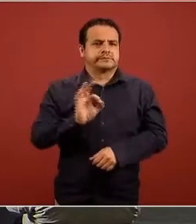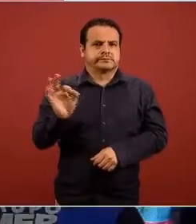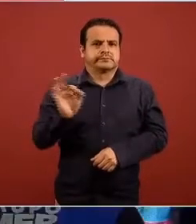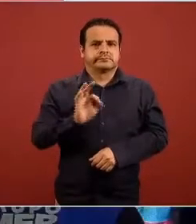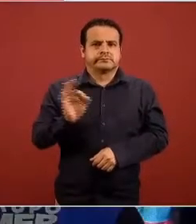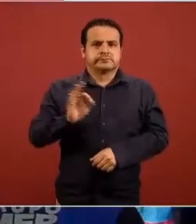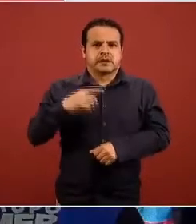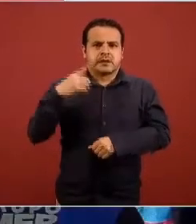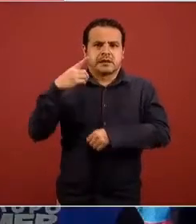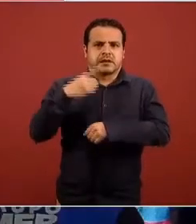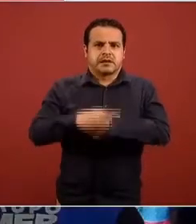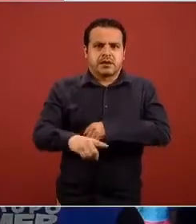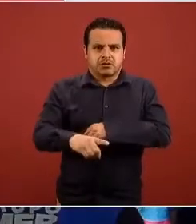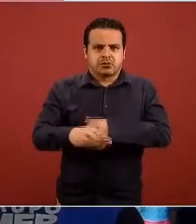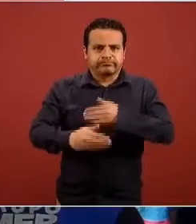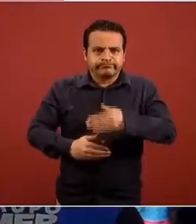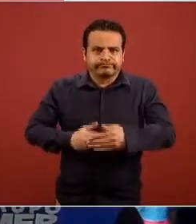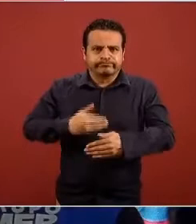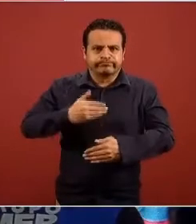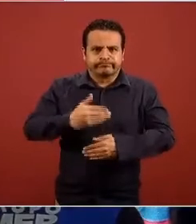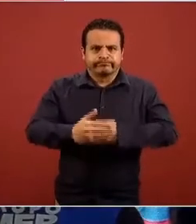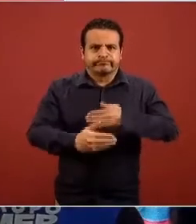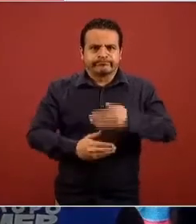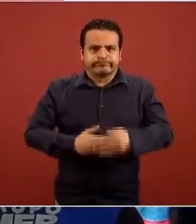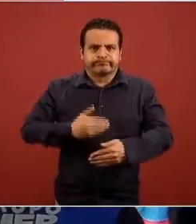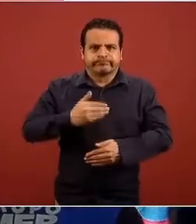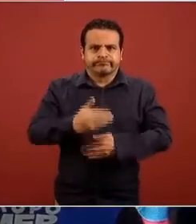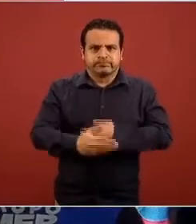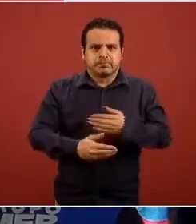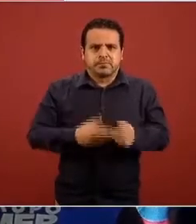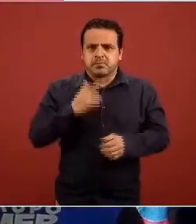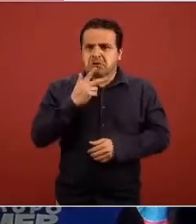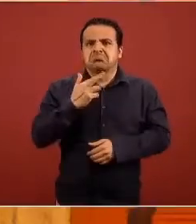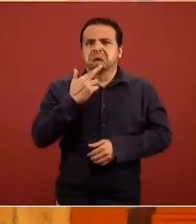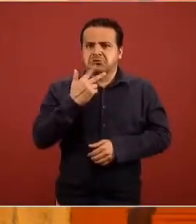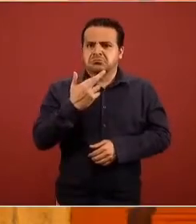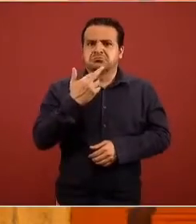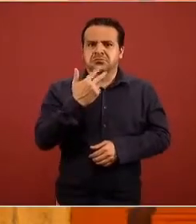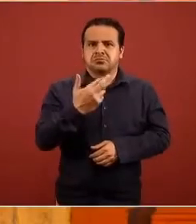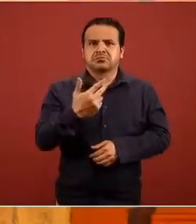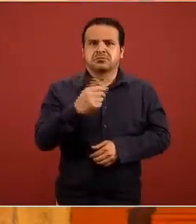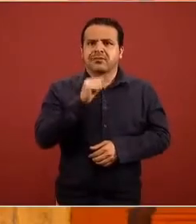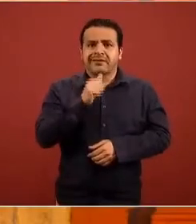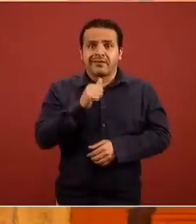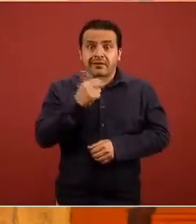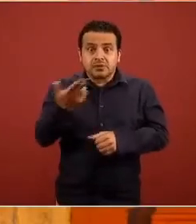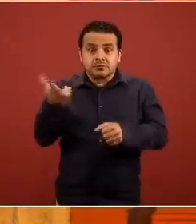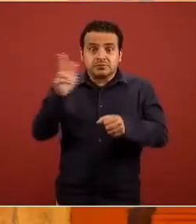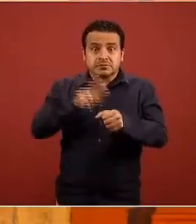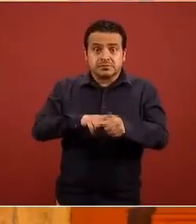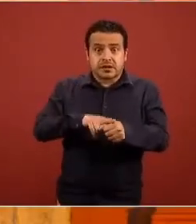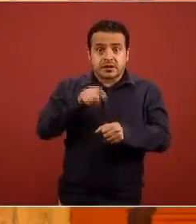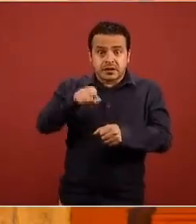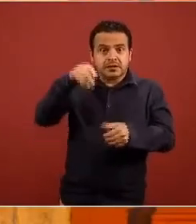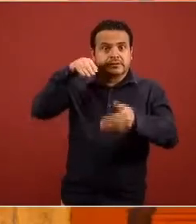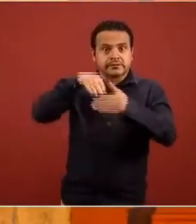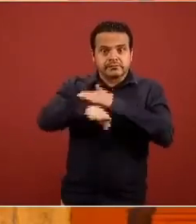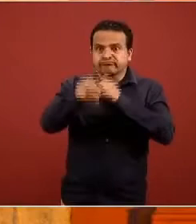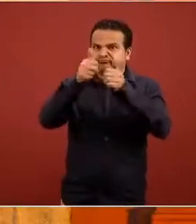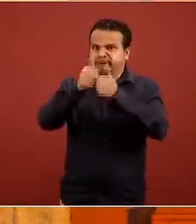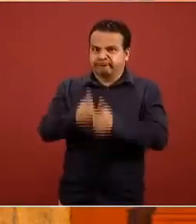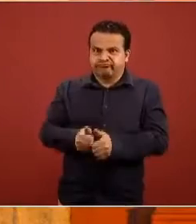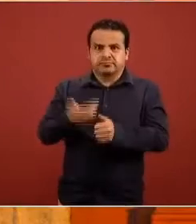o una evolución que no es a la mejoría sino que lo mantiene todavía en hospitalización y son precisamente los hospitales los